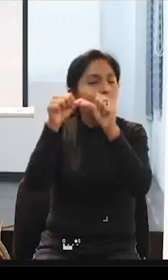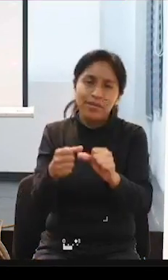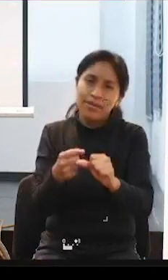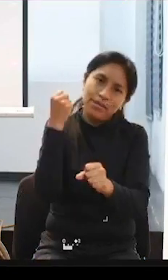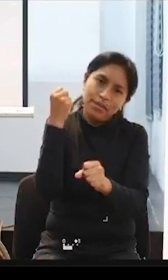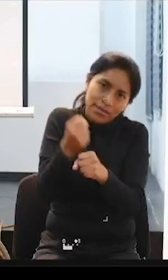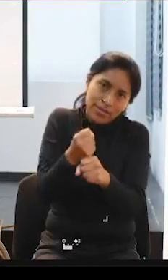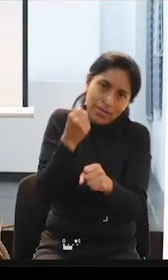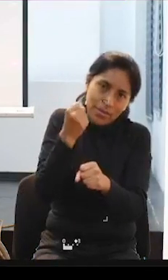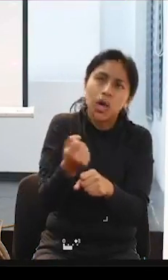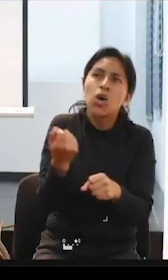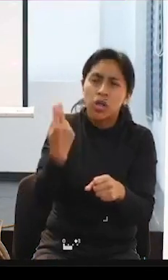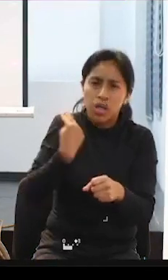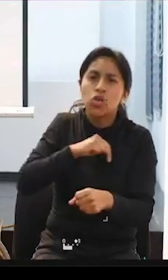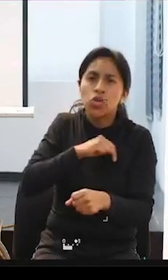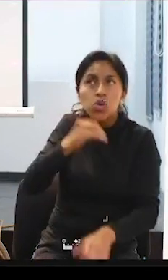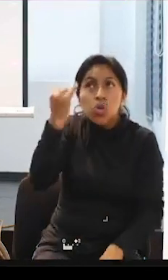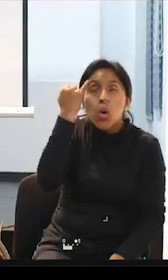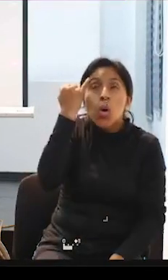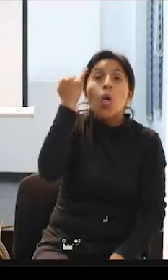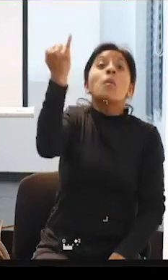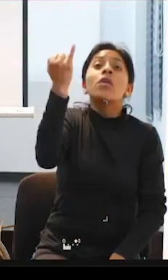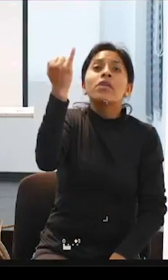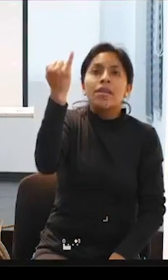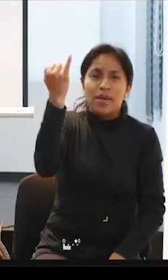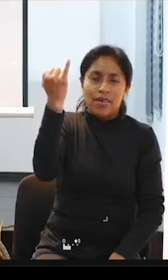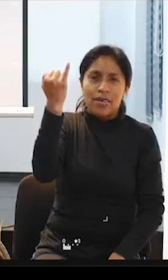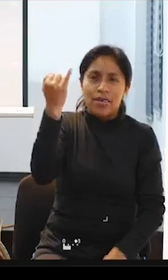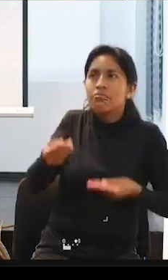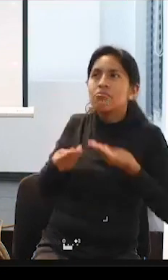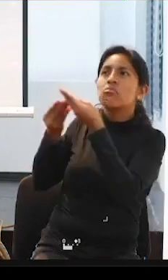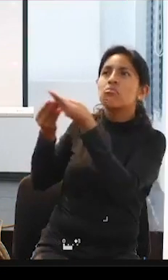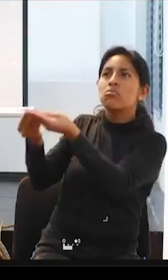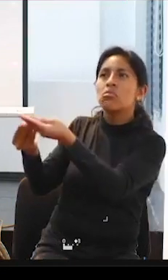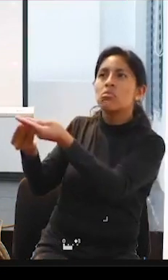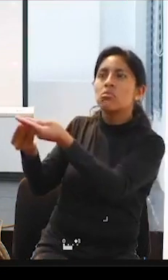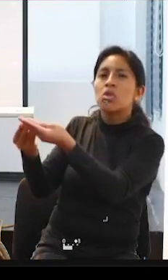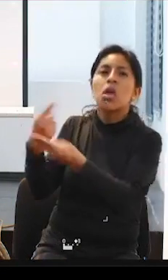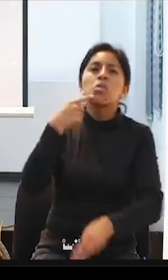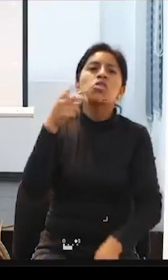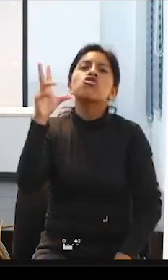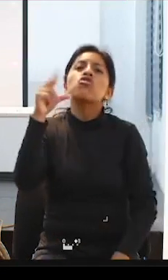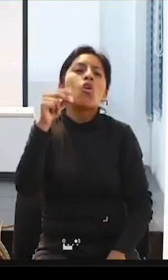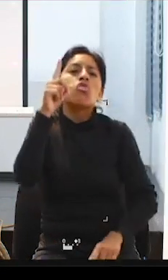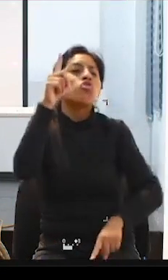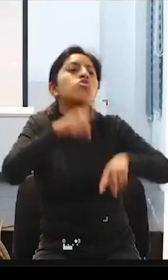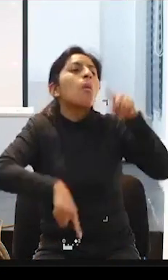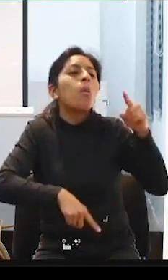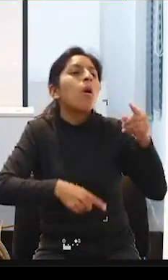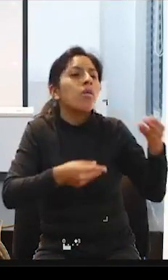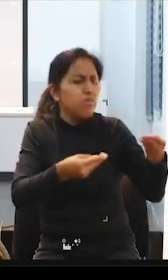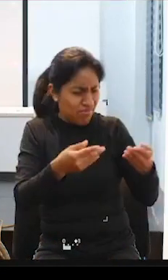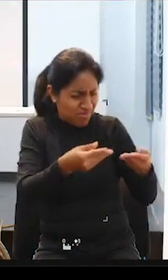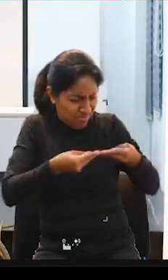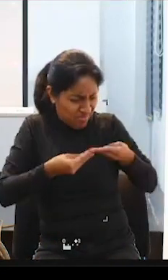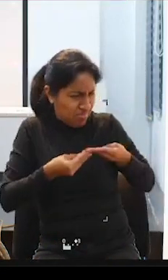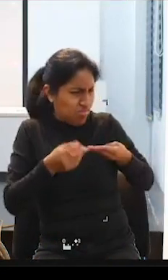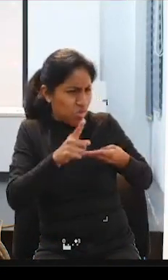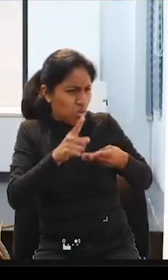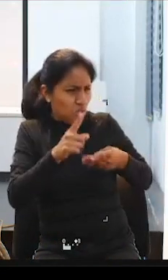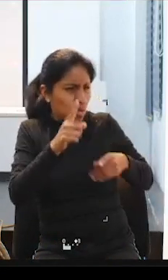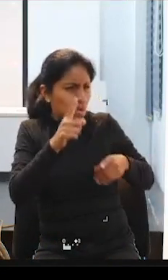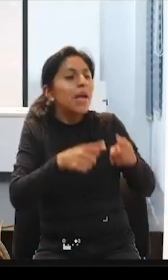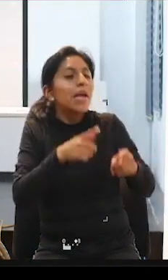Hemos presentado nosotros como iniciativa ciudadana y nos dicen que no deberíamos de presentar así, sino a través de un